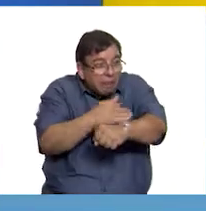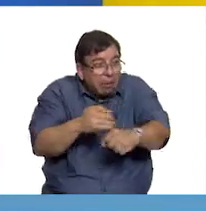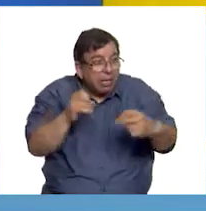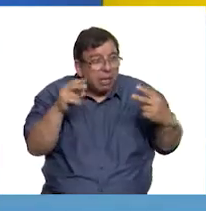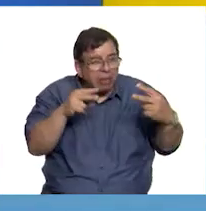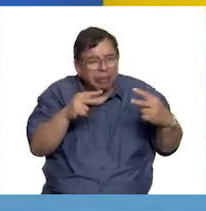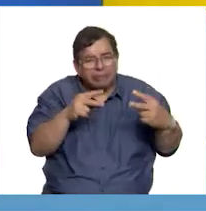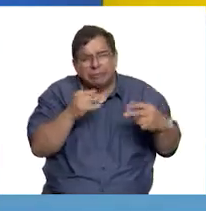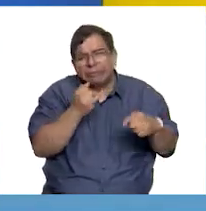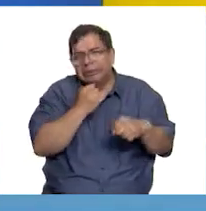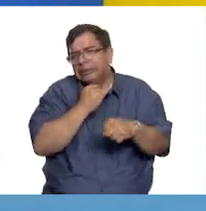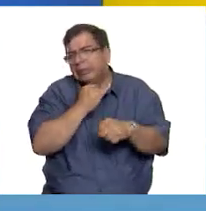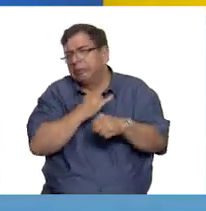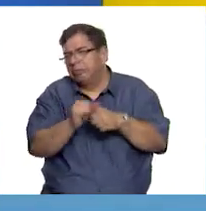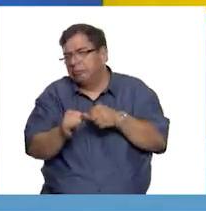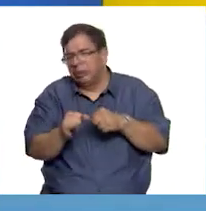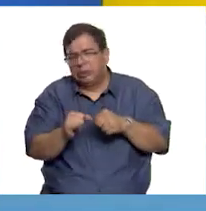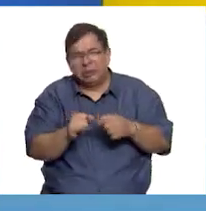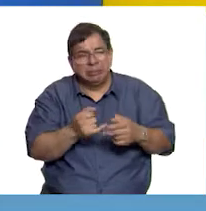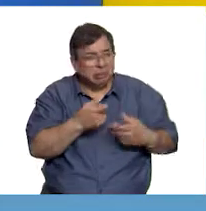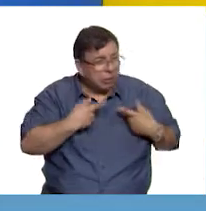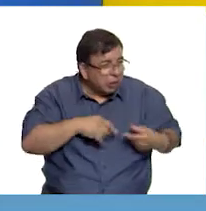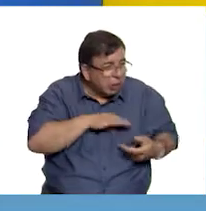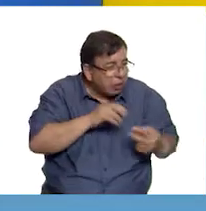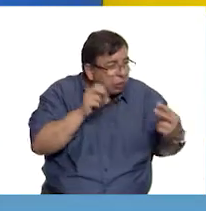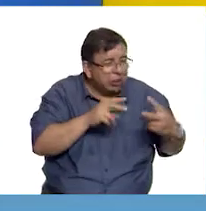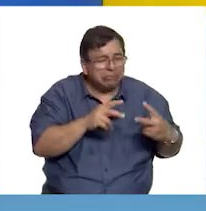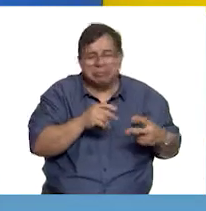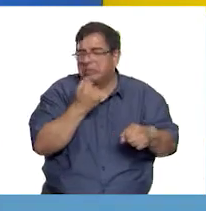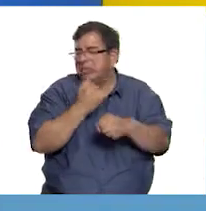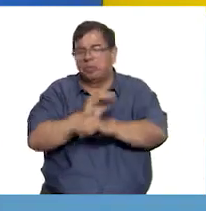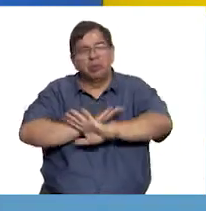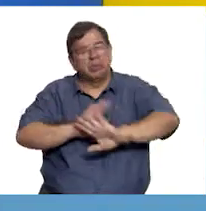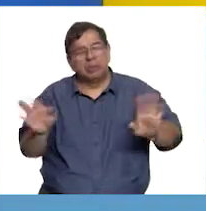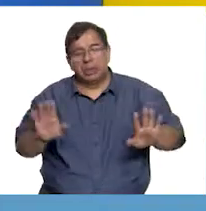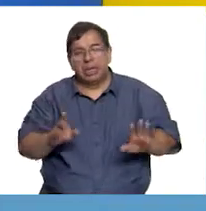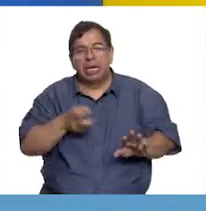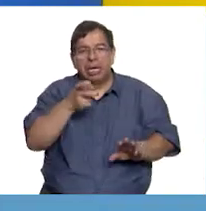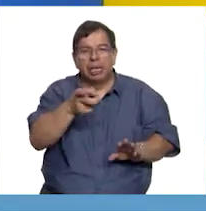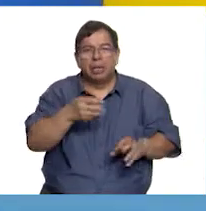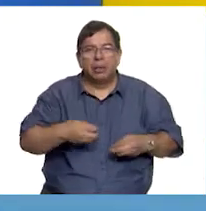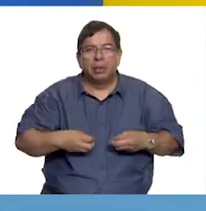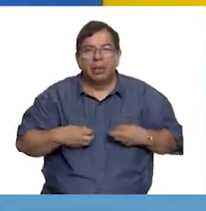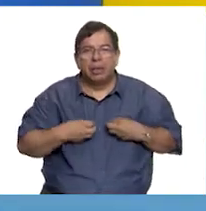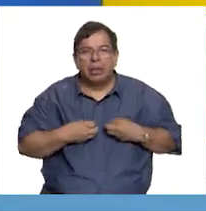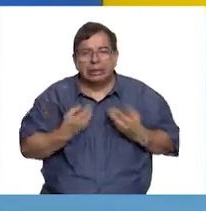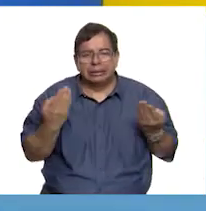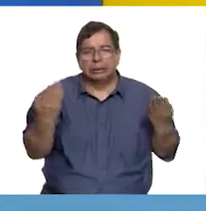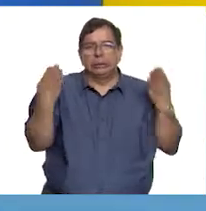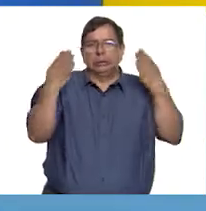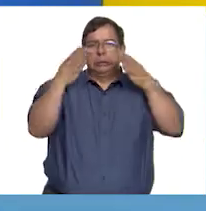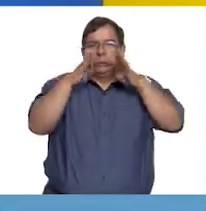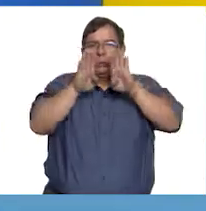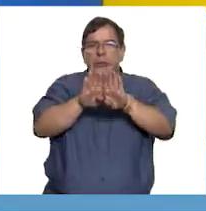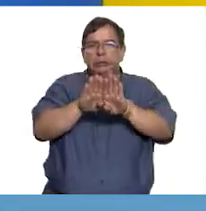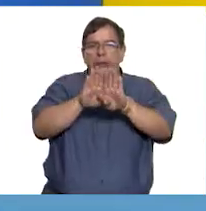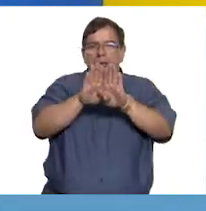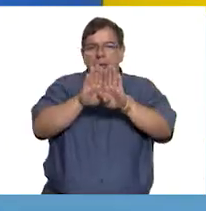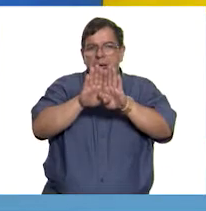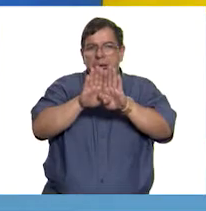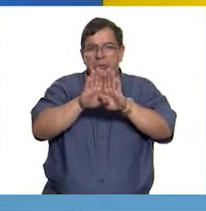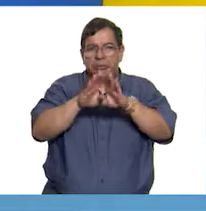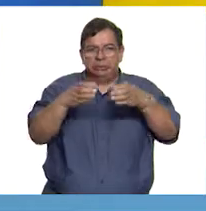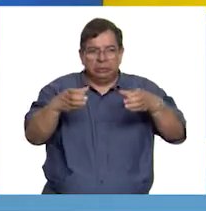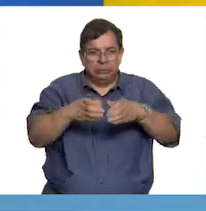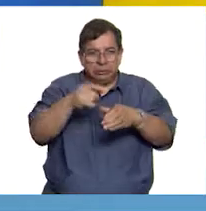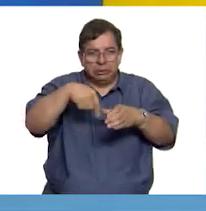familias o seres queridos. Eso era lo que se llamaba enclaustramiento. Y era